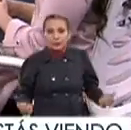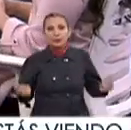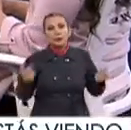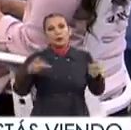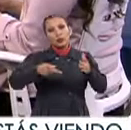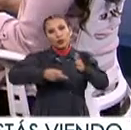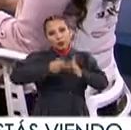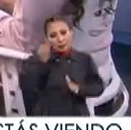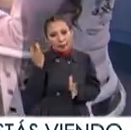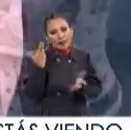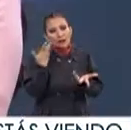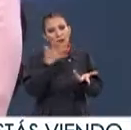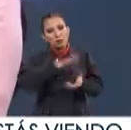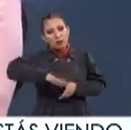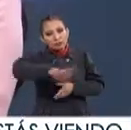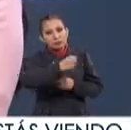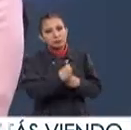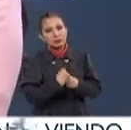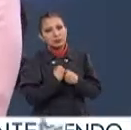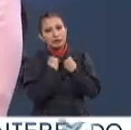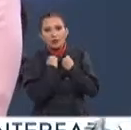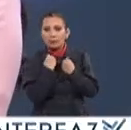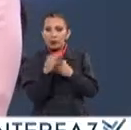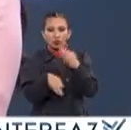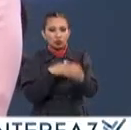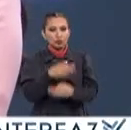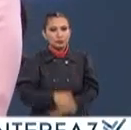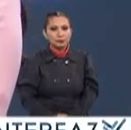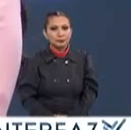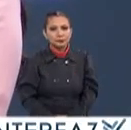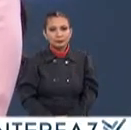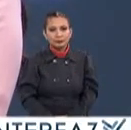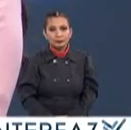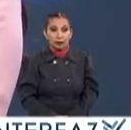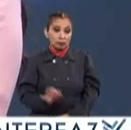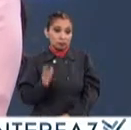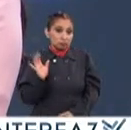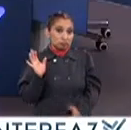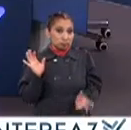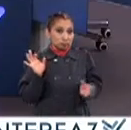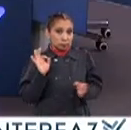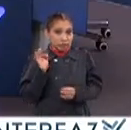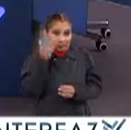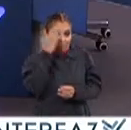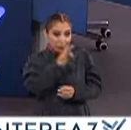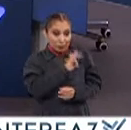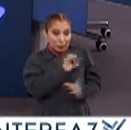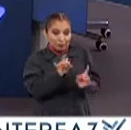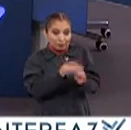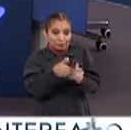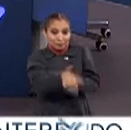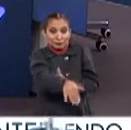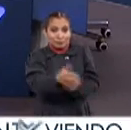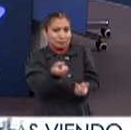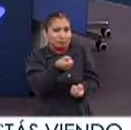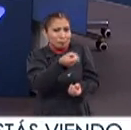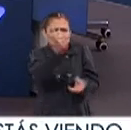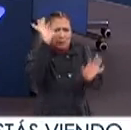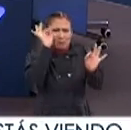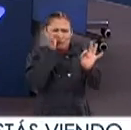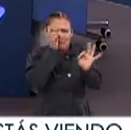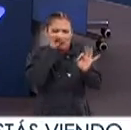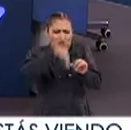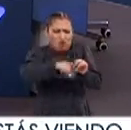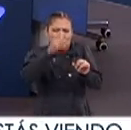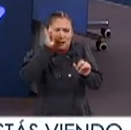serie de ámbitos de la vida para todas las personas Además ante algo que sabemos que puede presentarse en cualquier